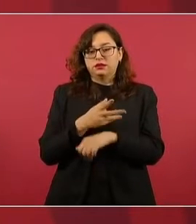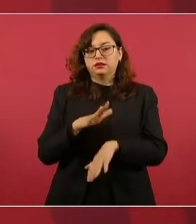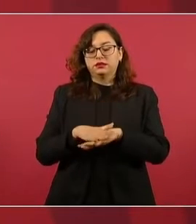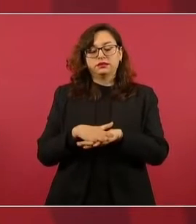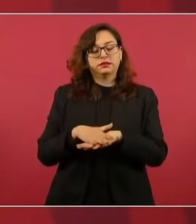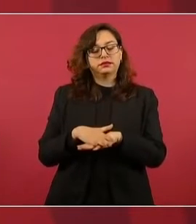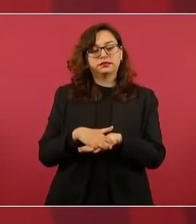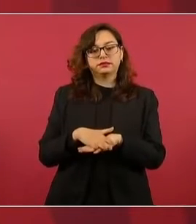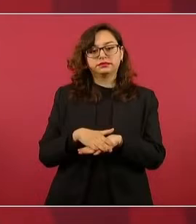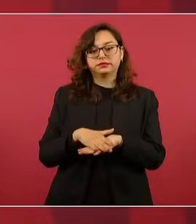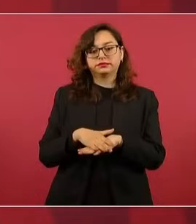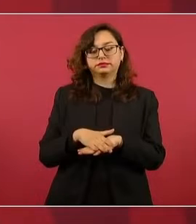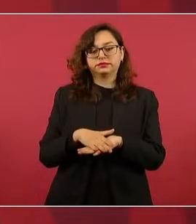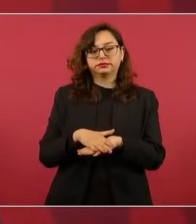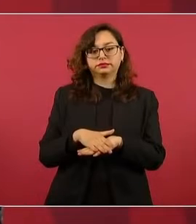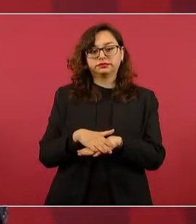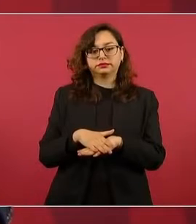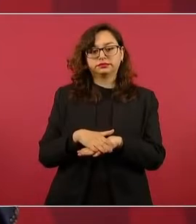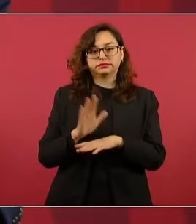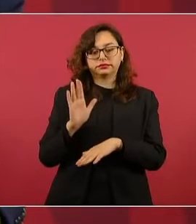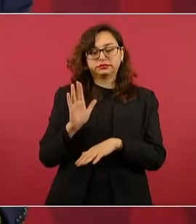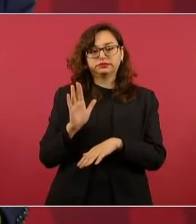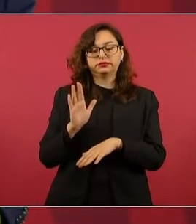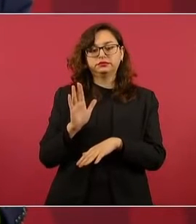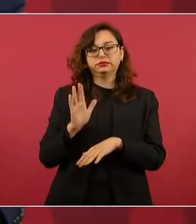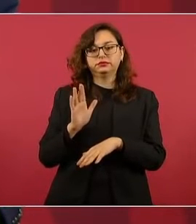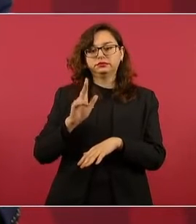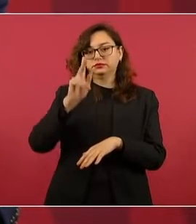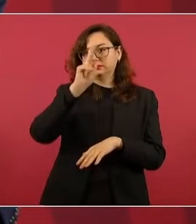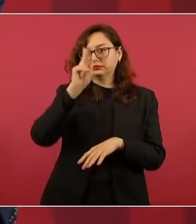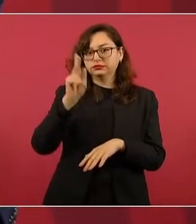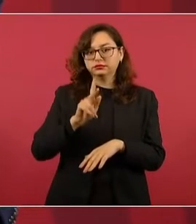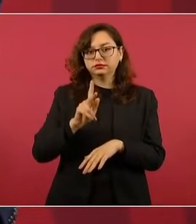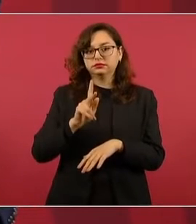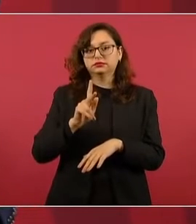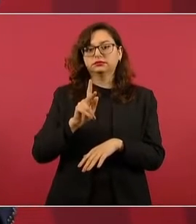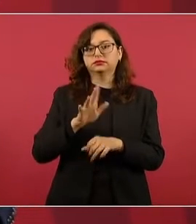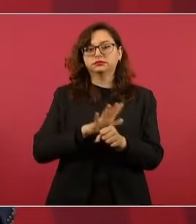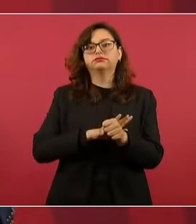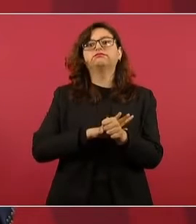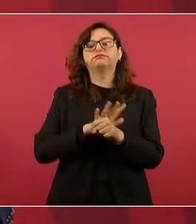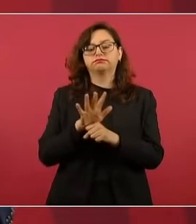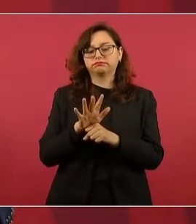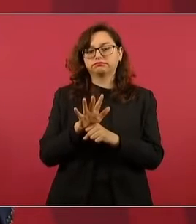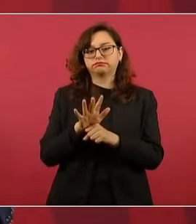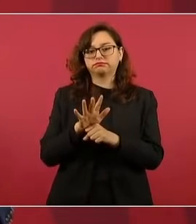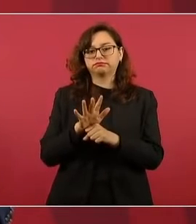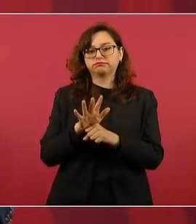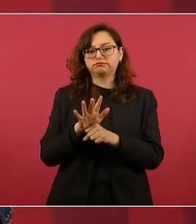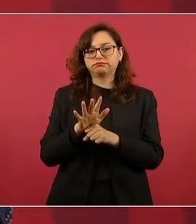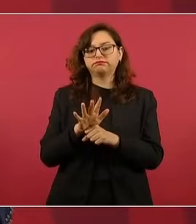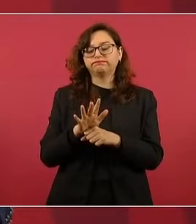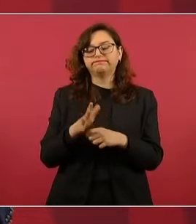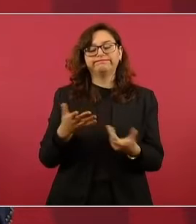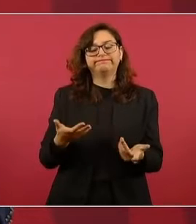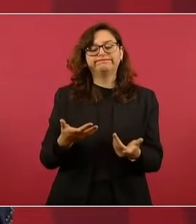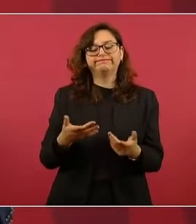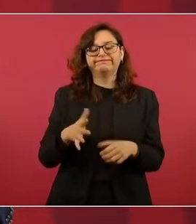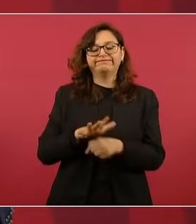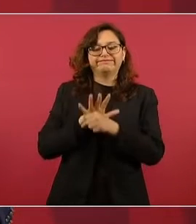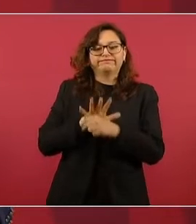creciendo es la extorsión